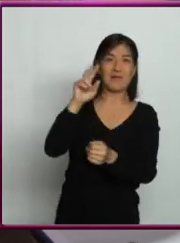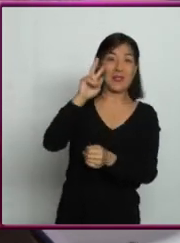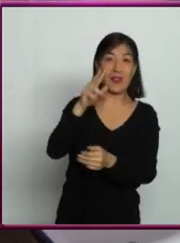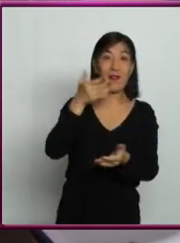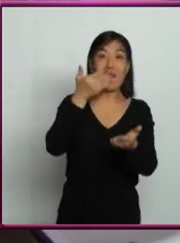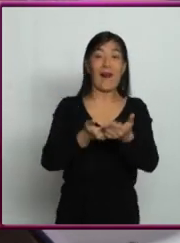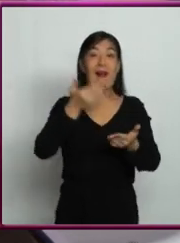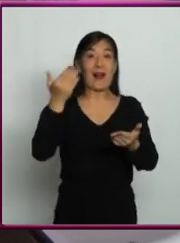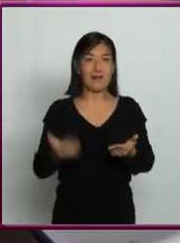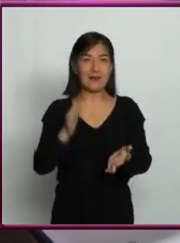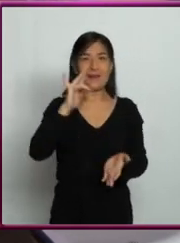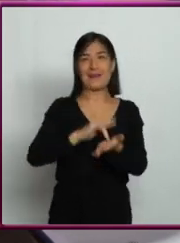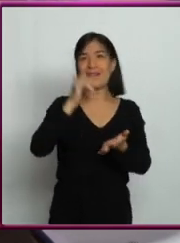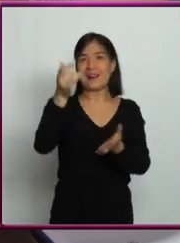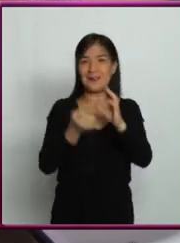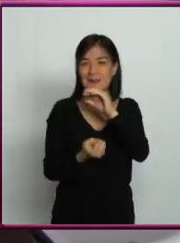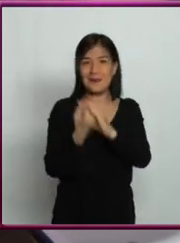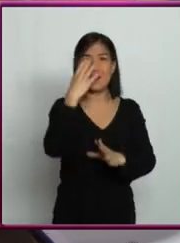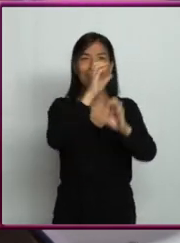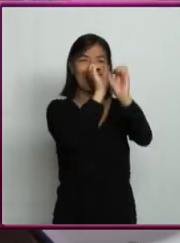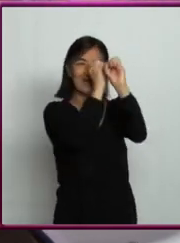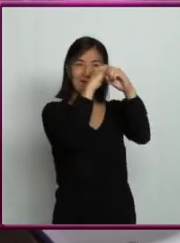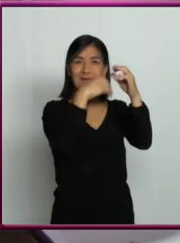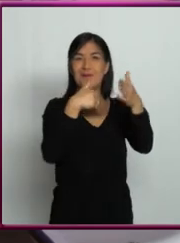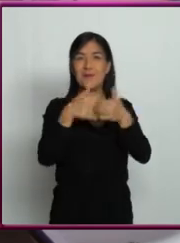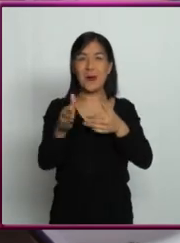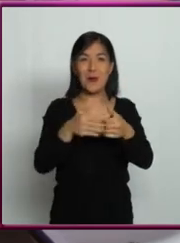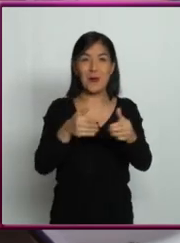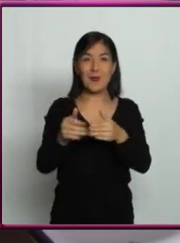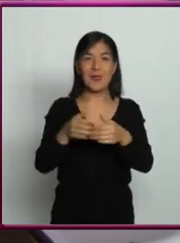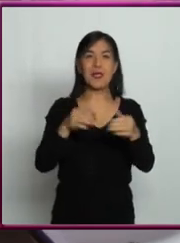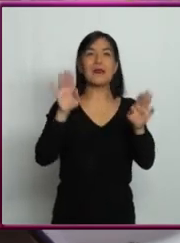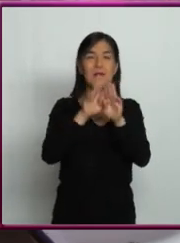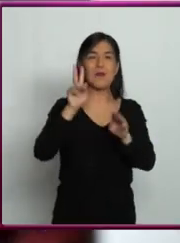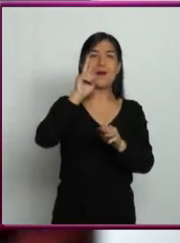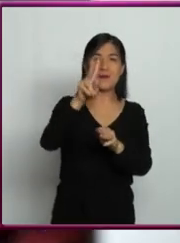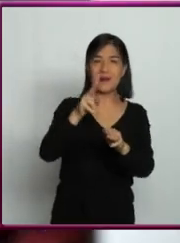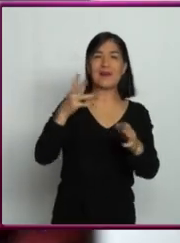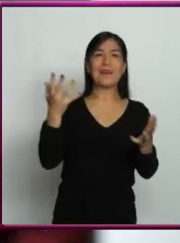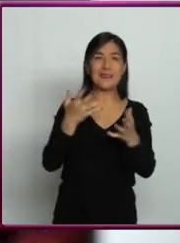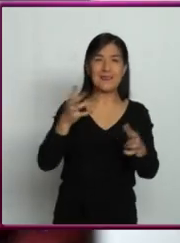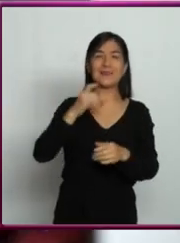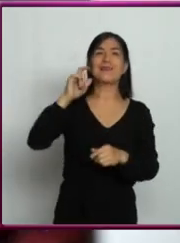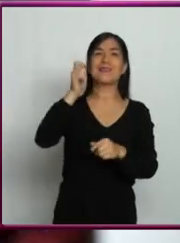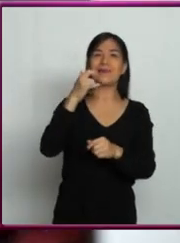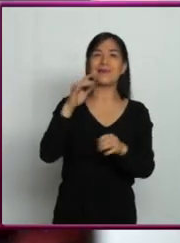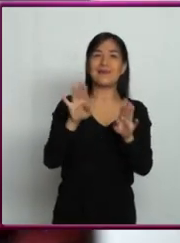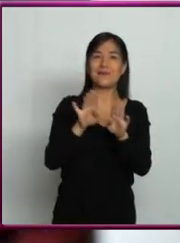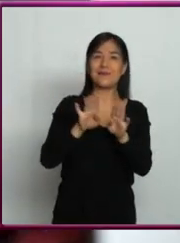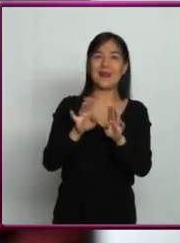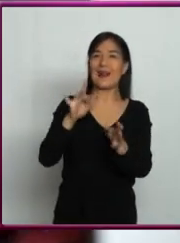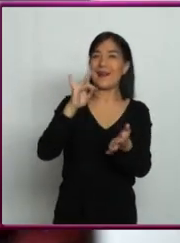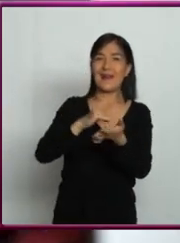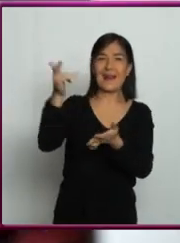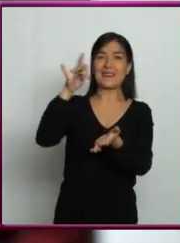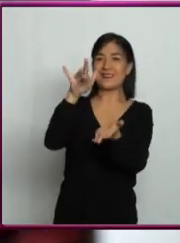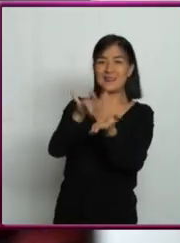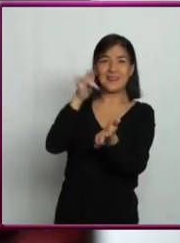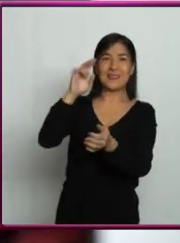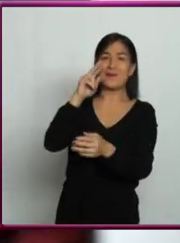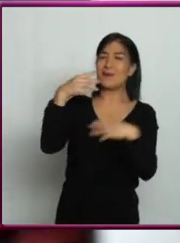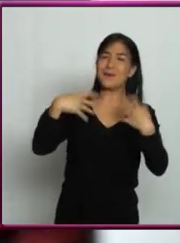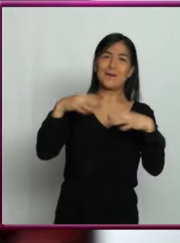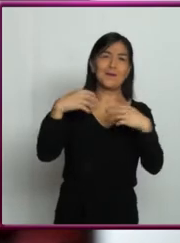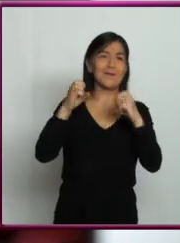Entonces hasta ahora, con los nuevos telescopios, hemos empezado a lograr ver cuáles son las estructuras de estos discos, y hemos encontrado cosas